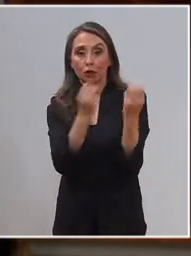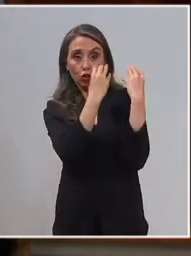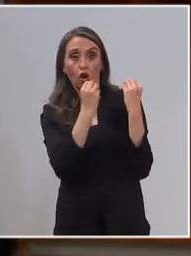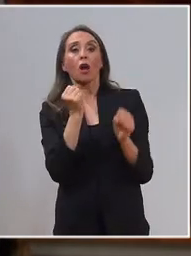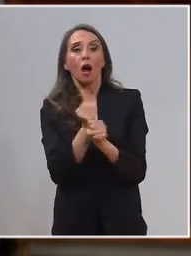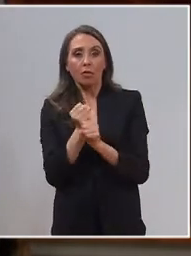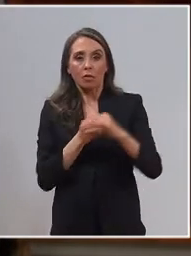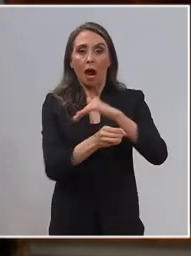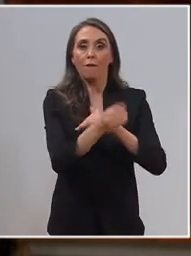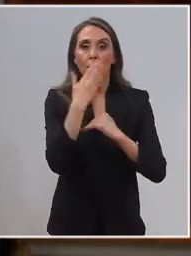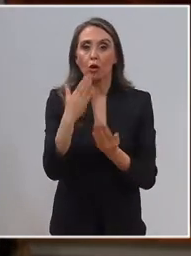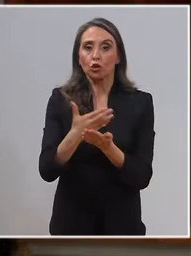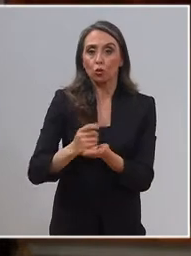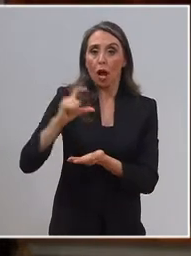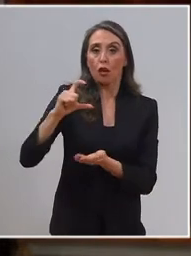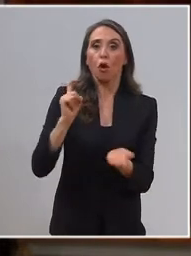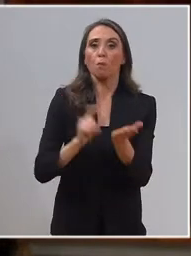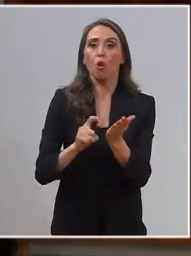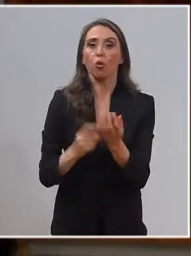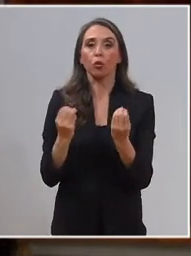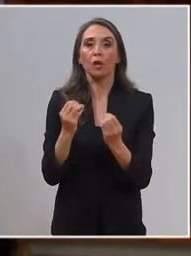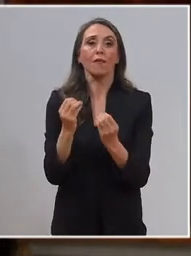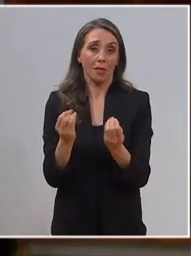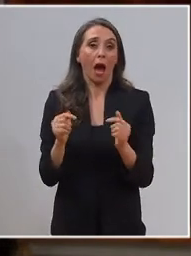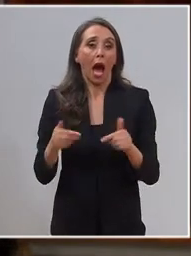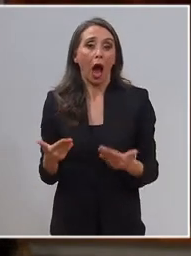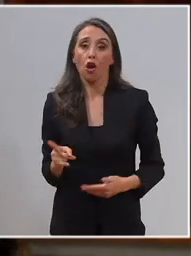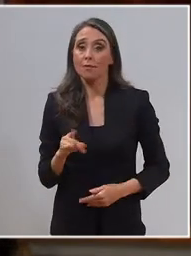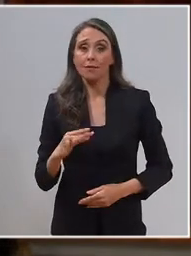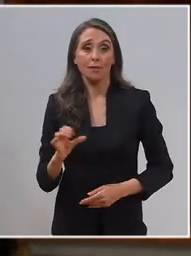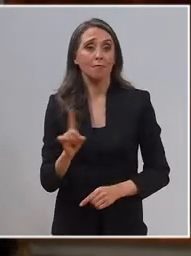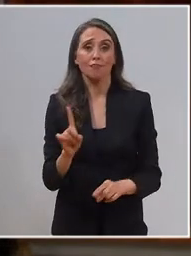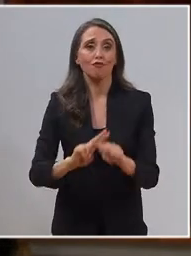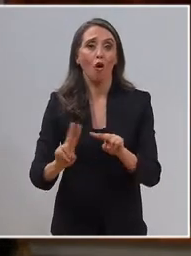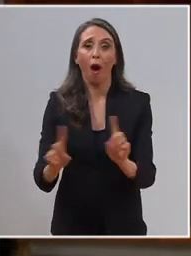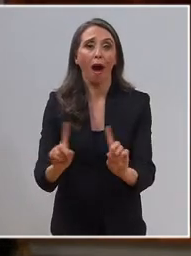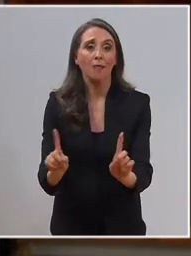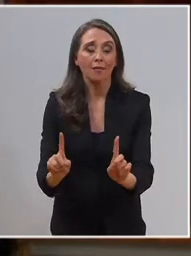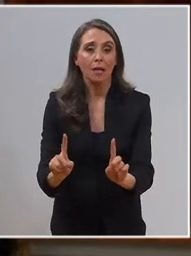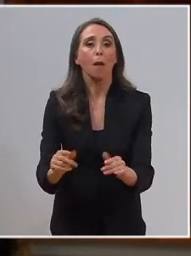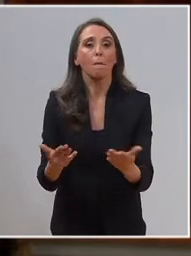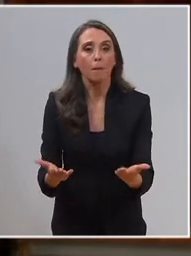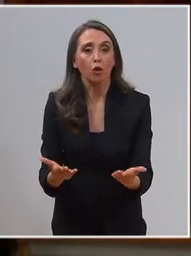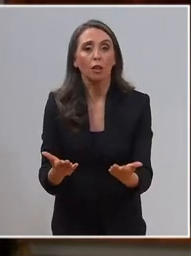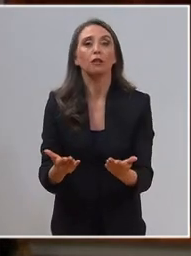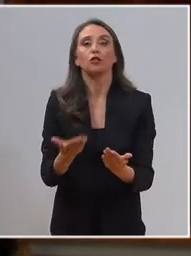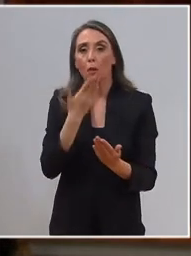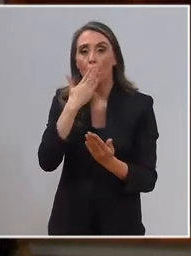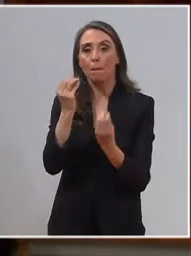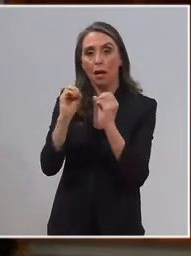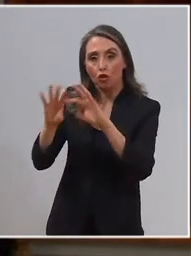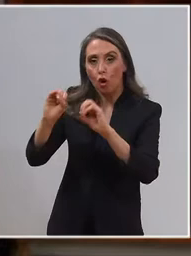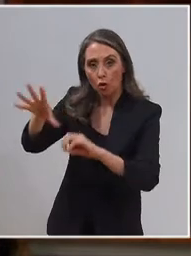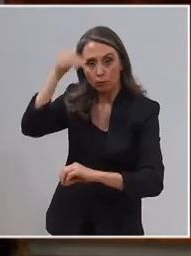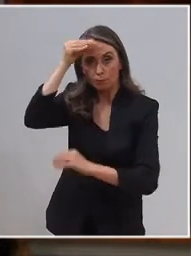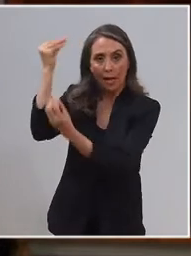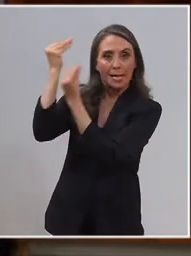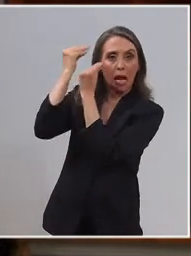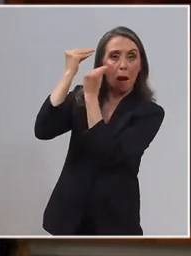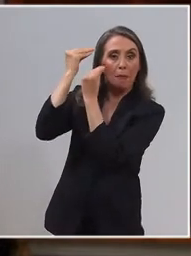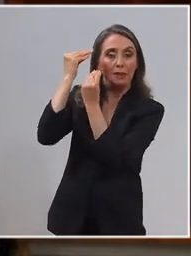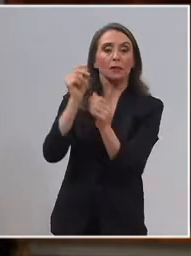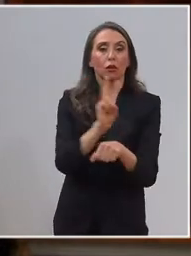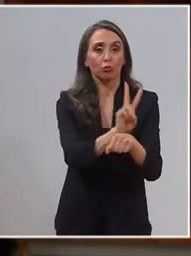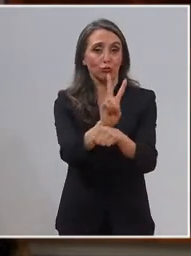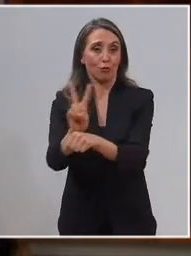productividad y salarios de nuestros trabajadores, cosa que hoy día el CENSE no hace. Por eso estamos mejorando la formación y capacitación de